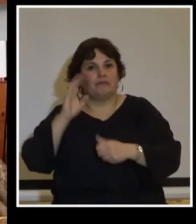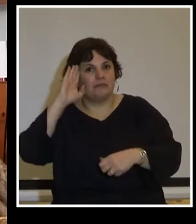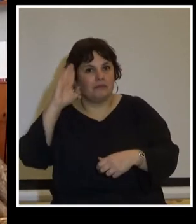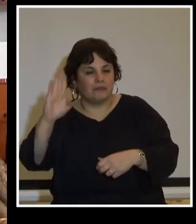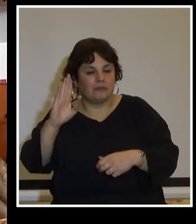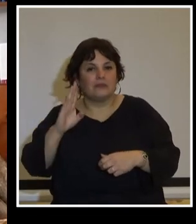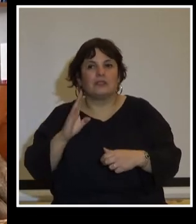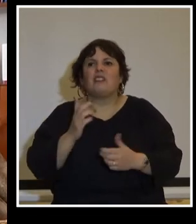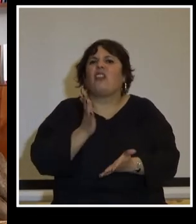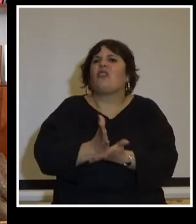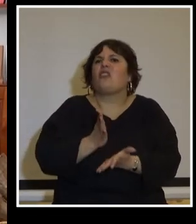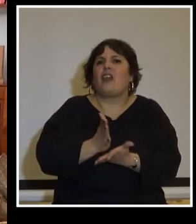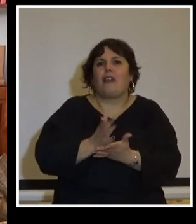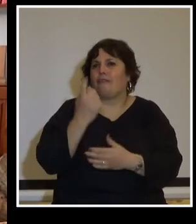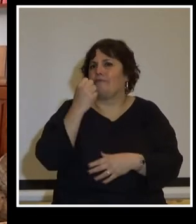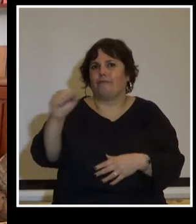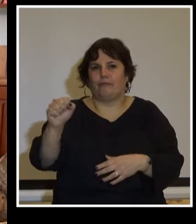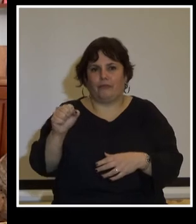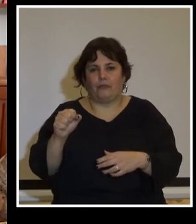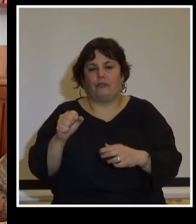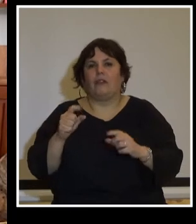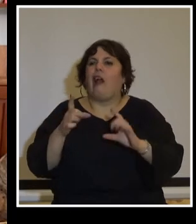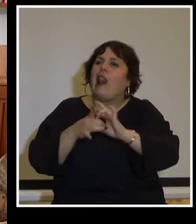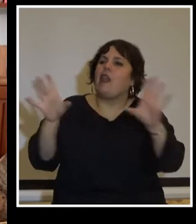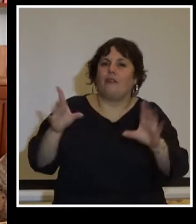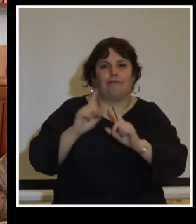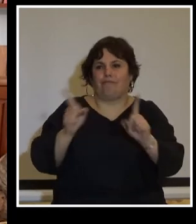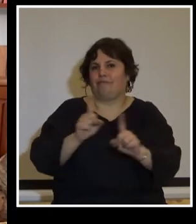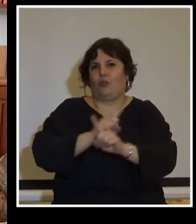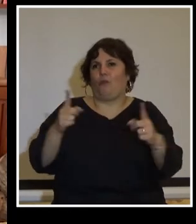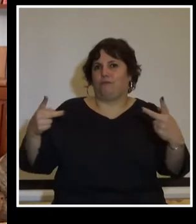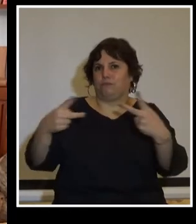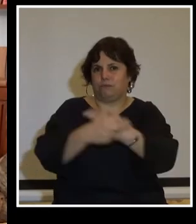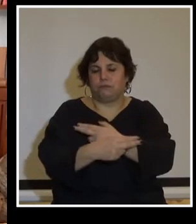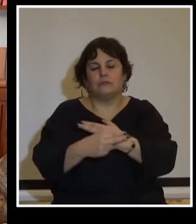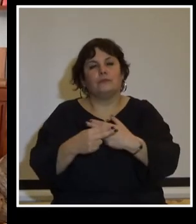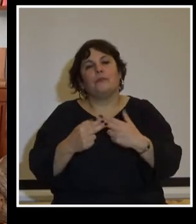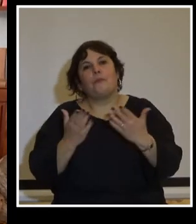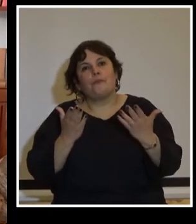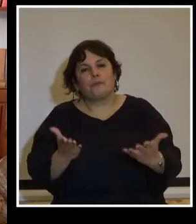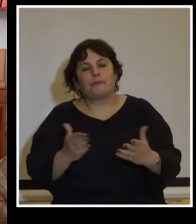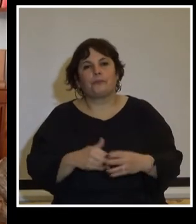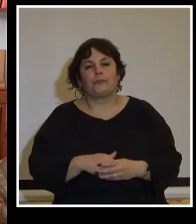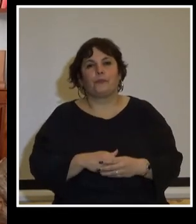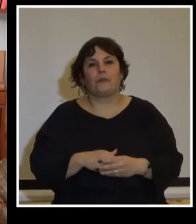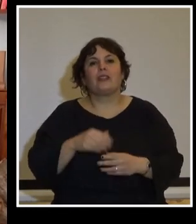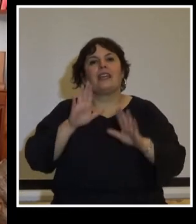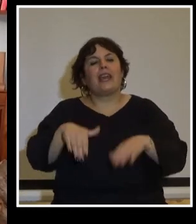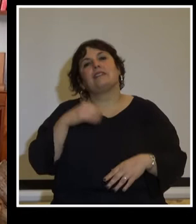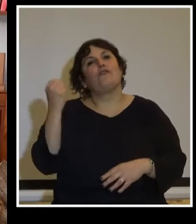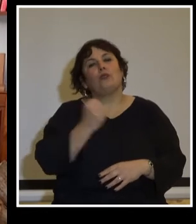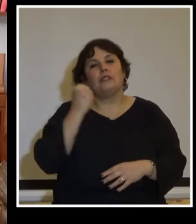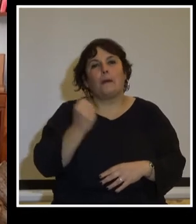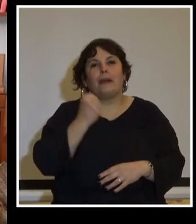nuestros derechos fueron vulnerados y nuestras libertades también. Por lo tanto, es importante